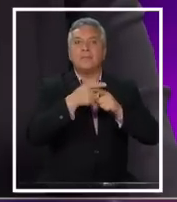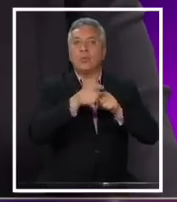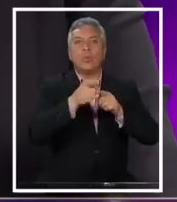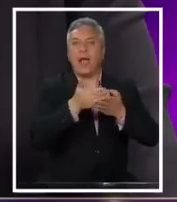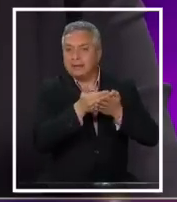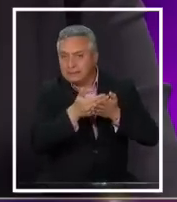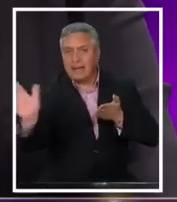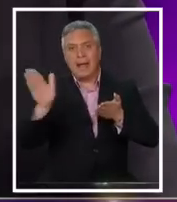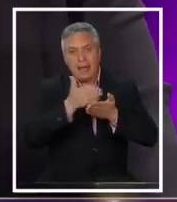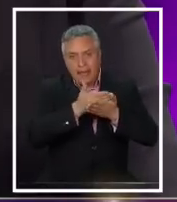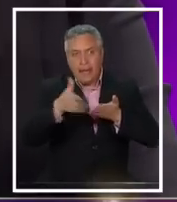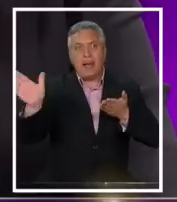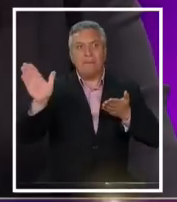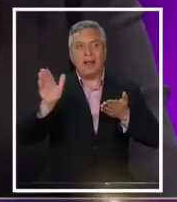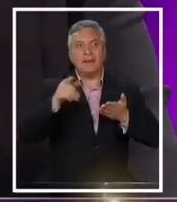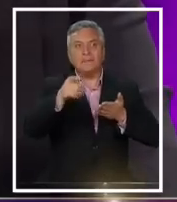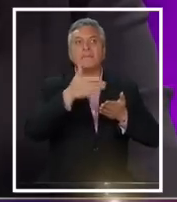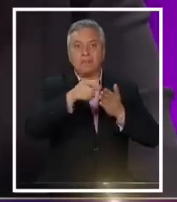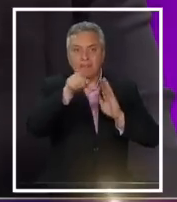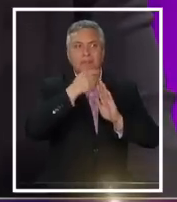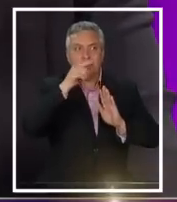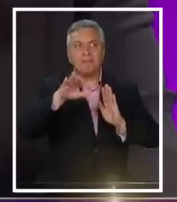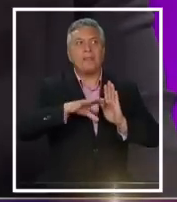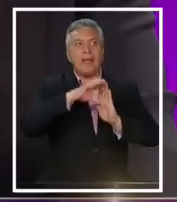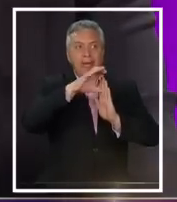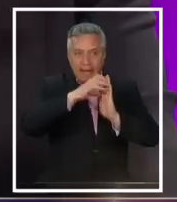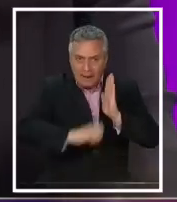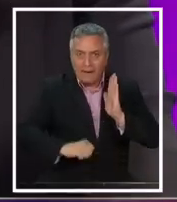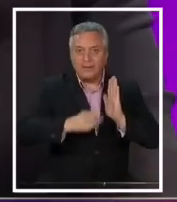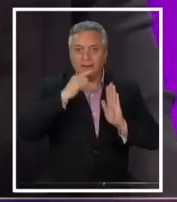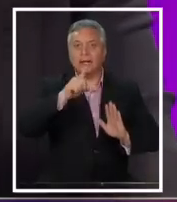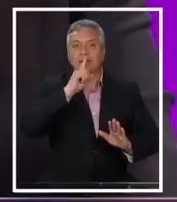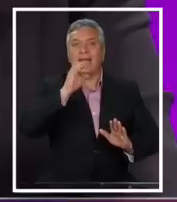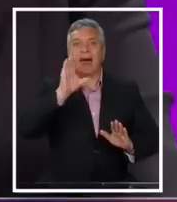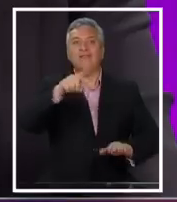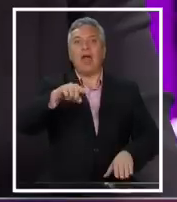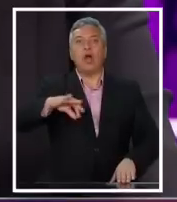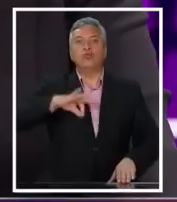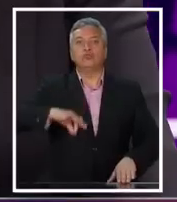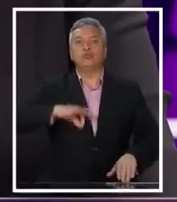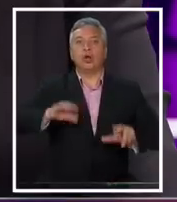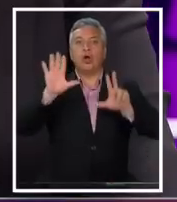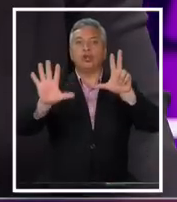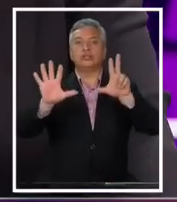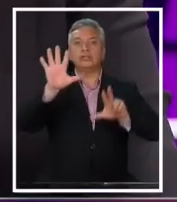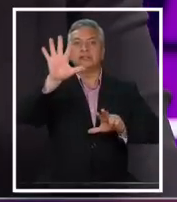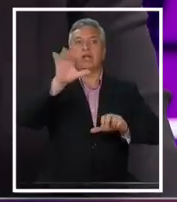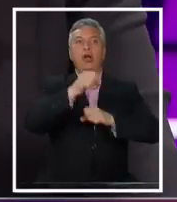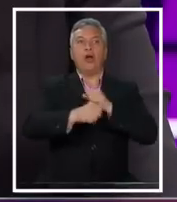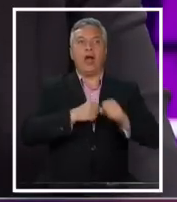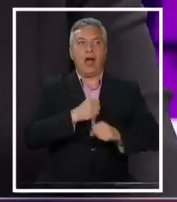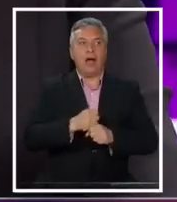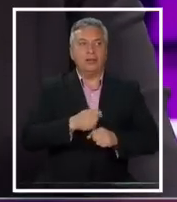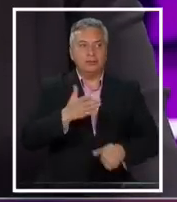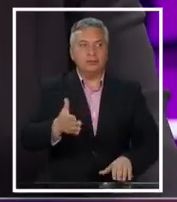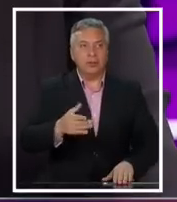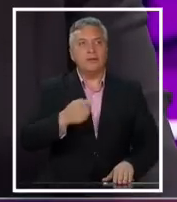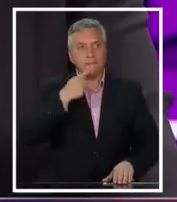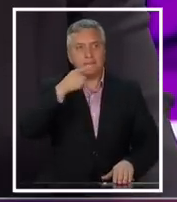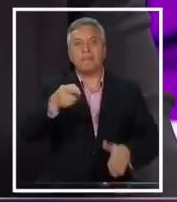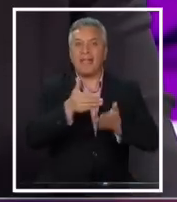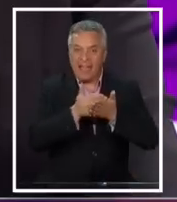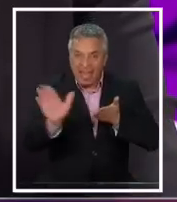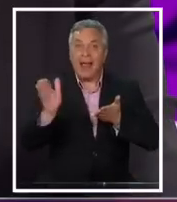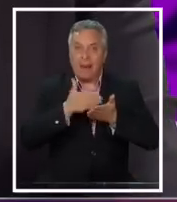Para eliminarlas. Tablas. No, para rebajar la edad en tablas de jubilación a 85 años. Para eliminarlas tablas de mortalidad. Bueno, para